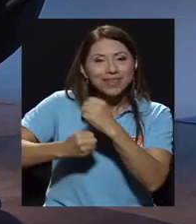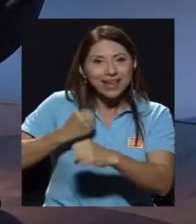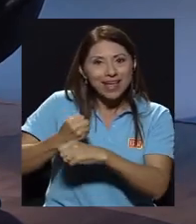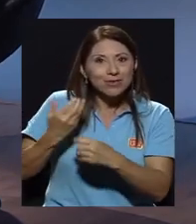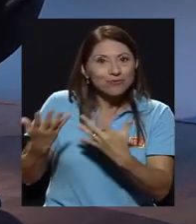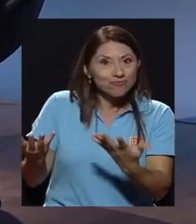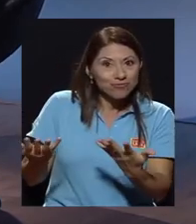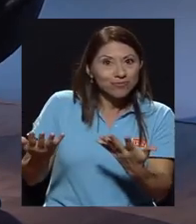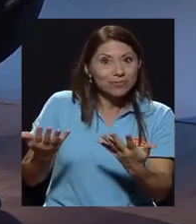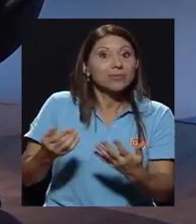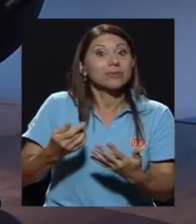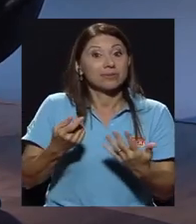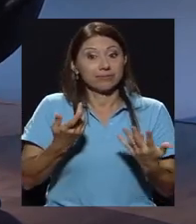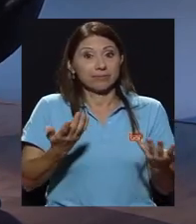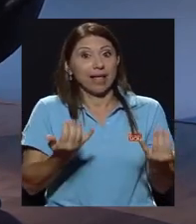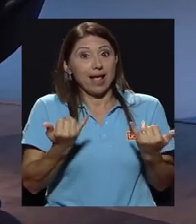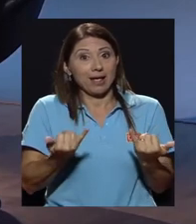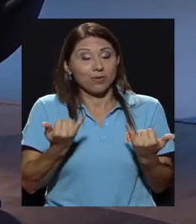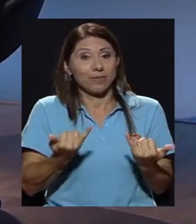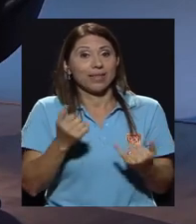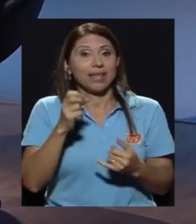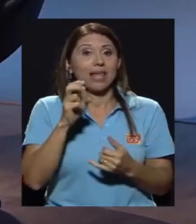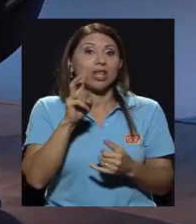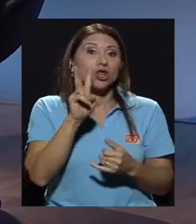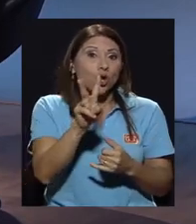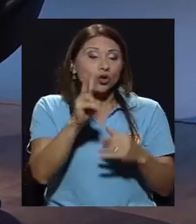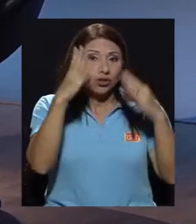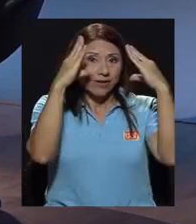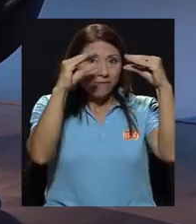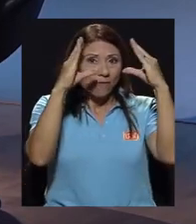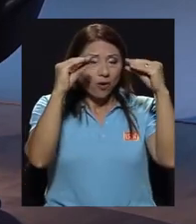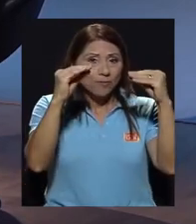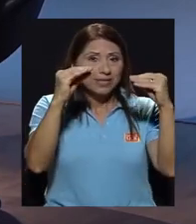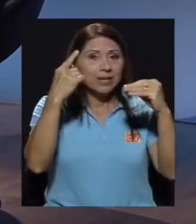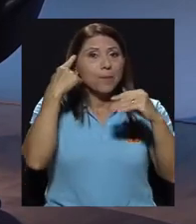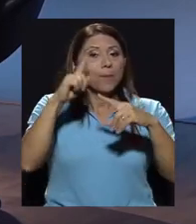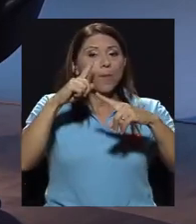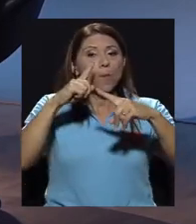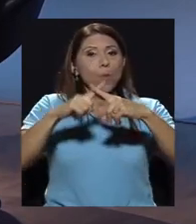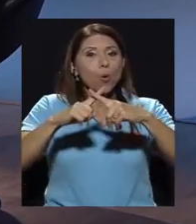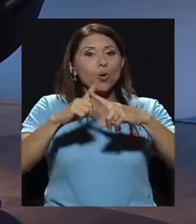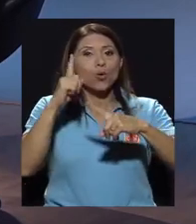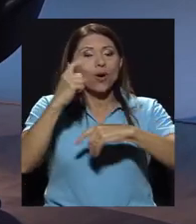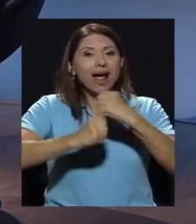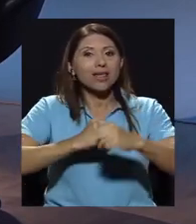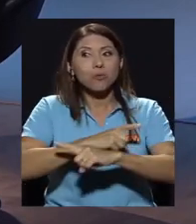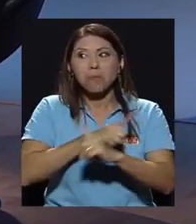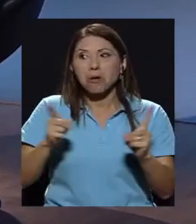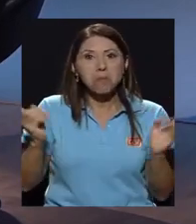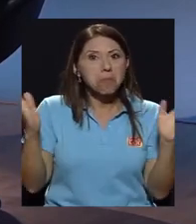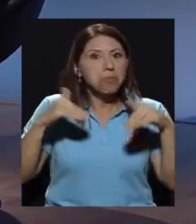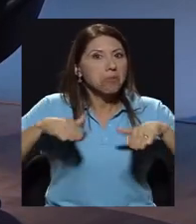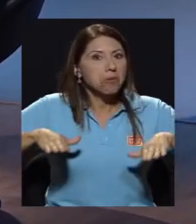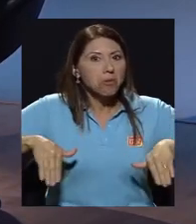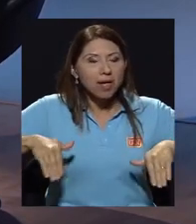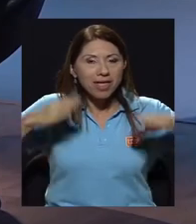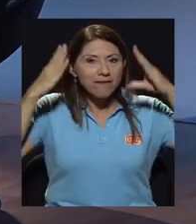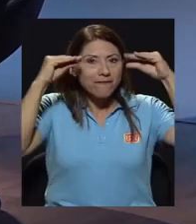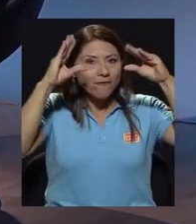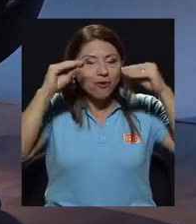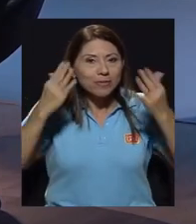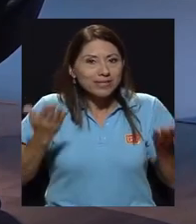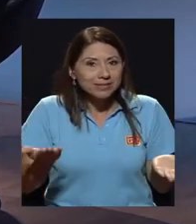son dos informes de actuación por año tampoco existen esos informes algunos